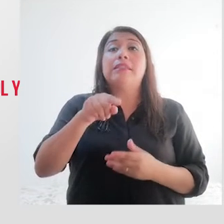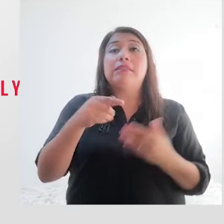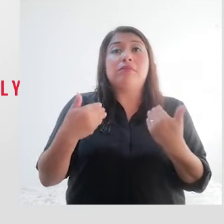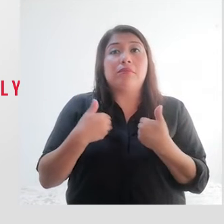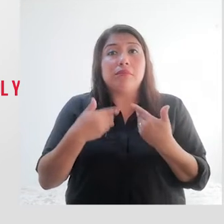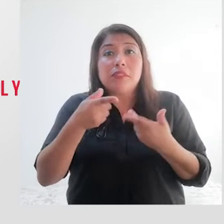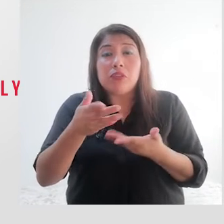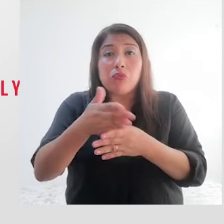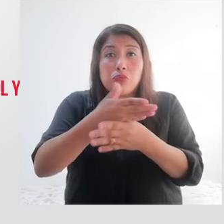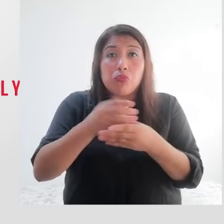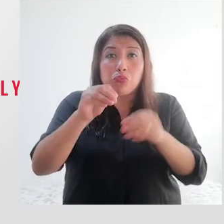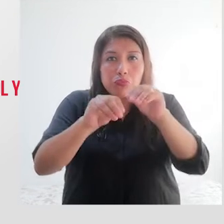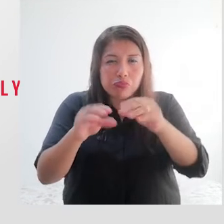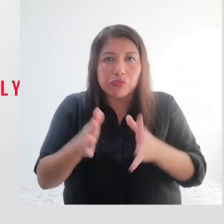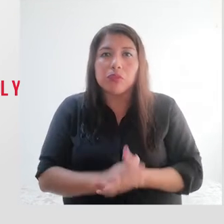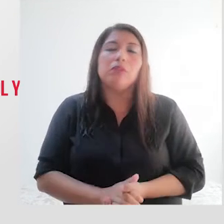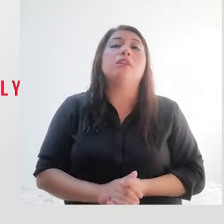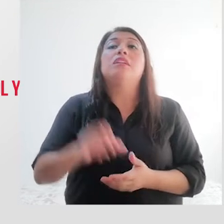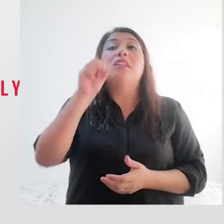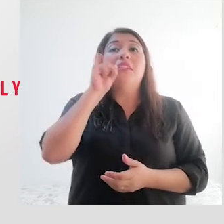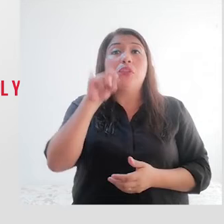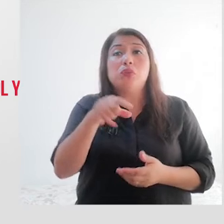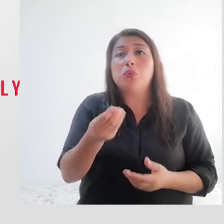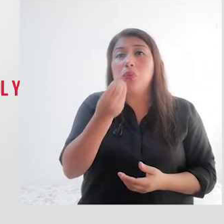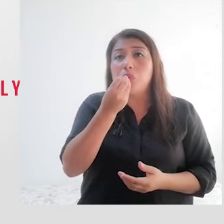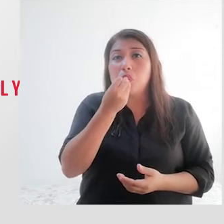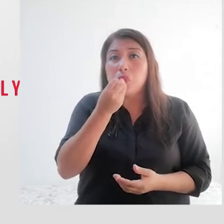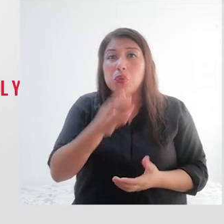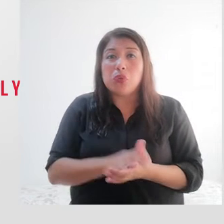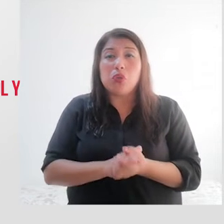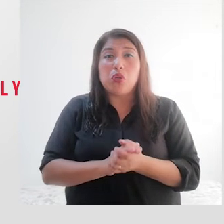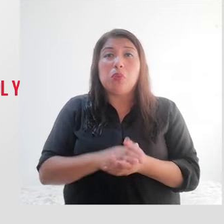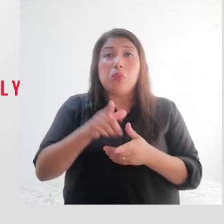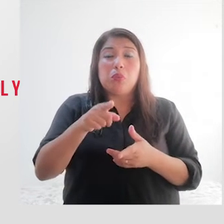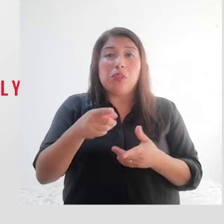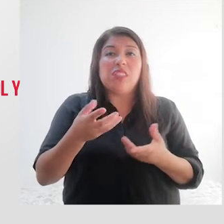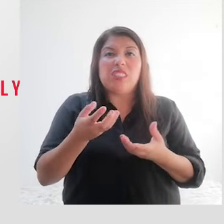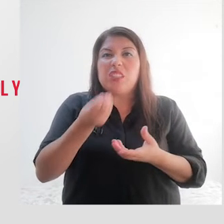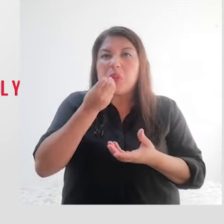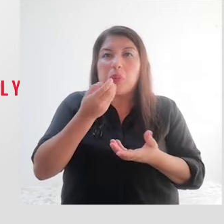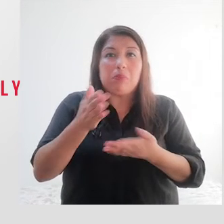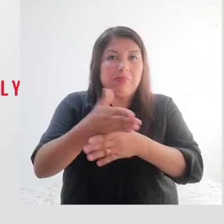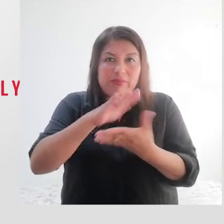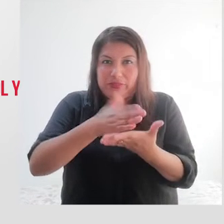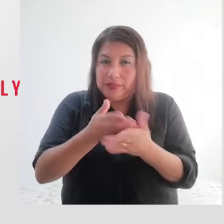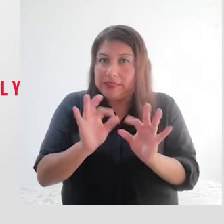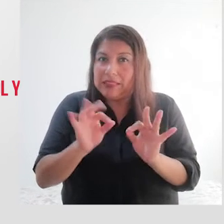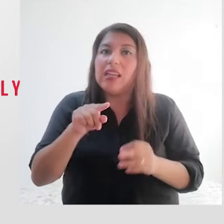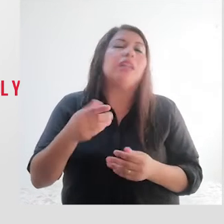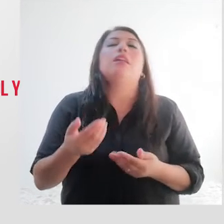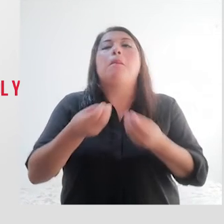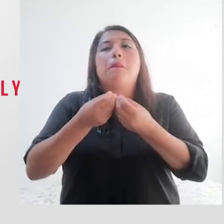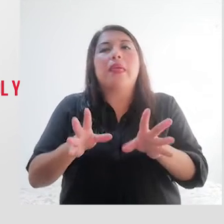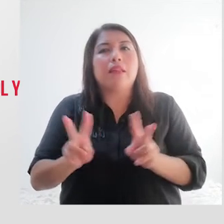contienen, se pierde en un 90% cuando los freímos. Dentro de los cárnicos